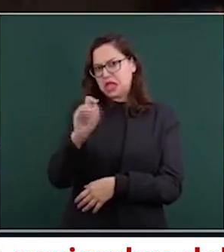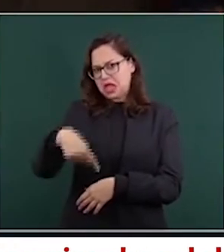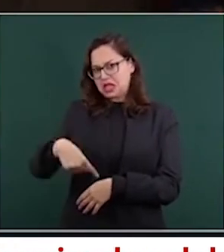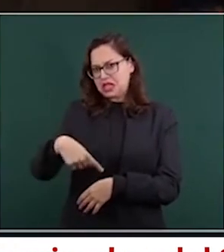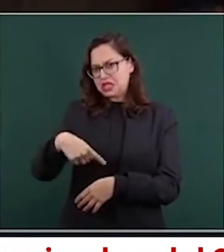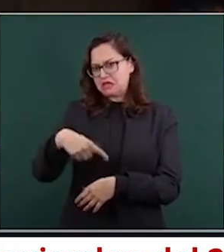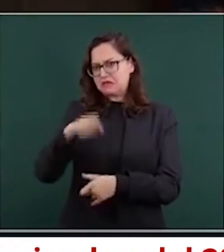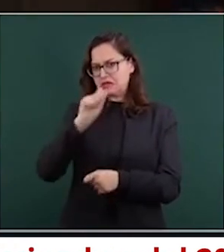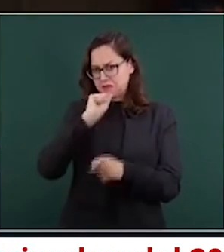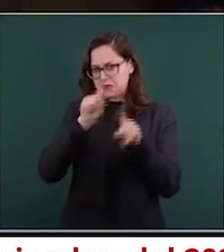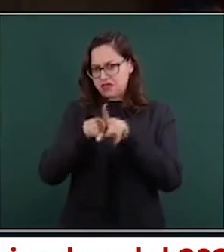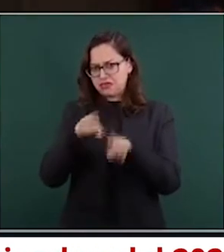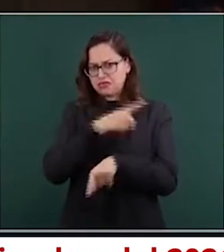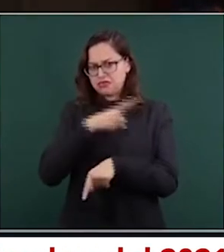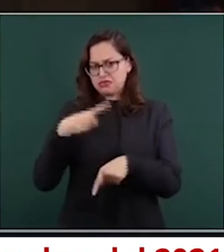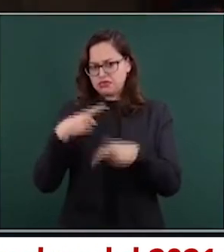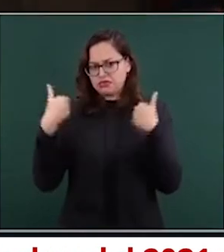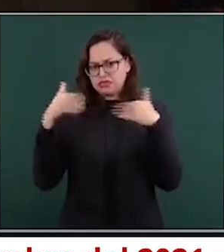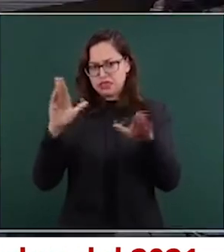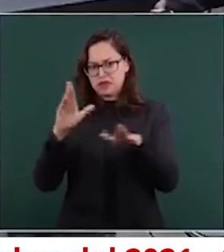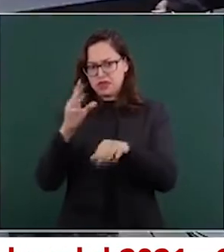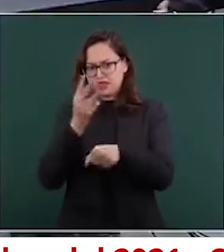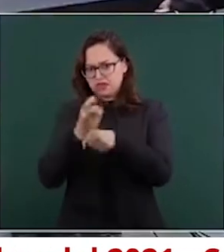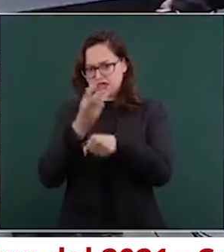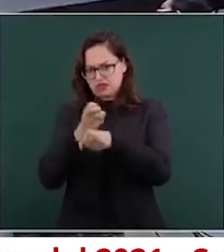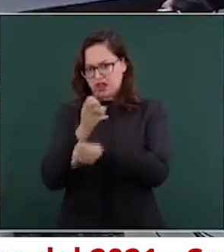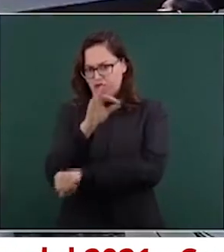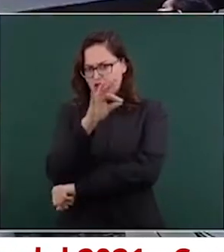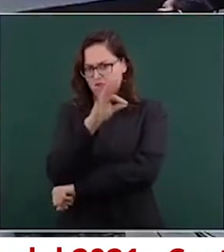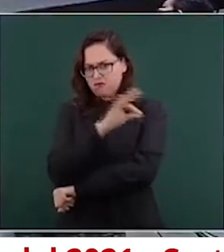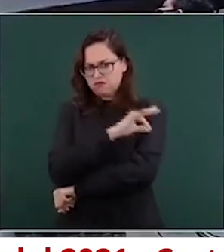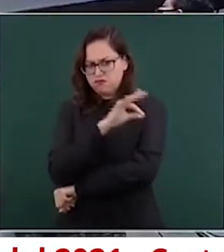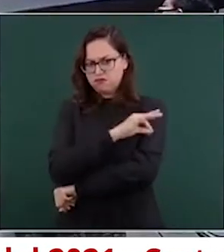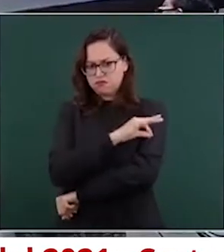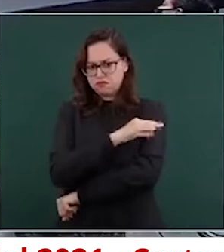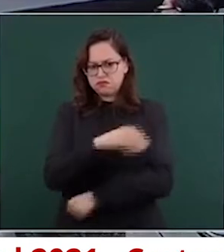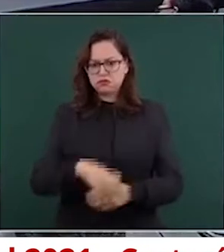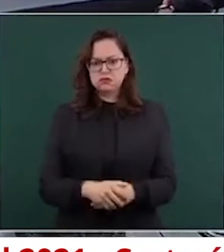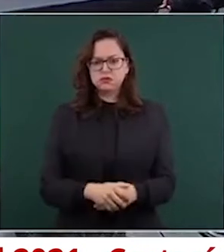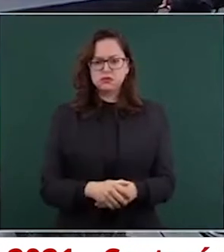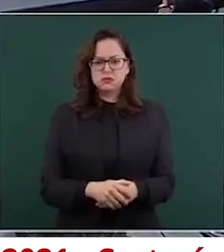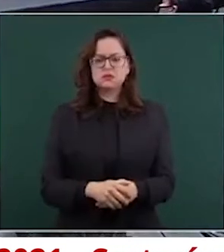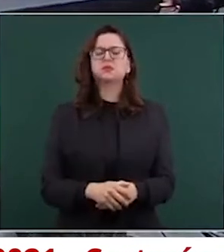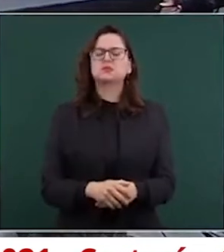mayor en México? Sí, lo tenemos contemplado.